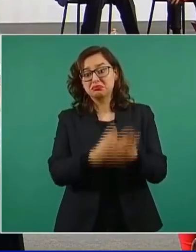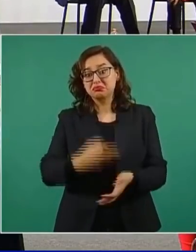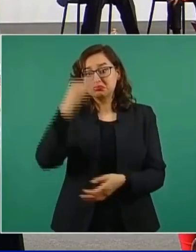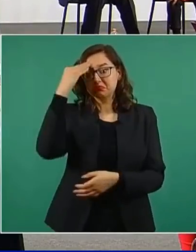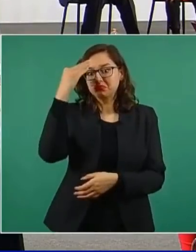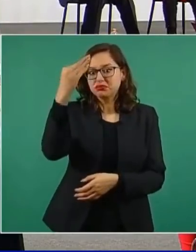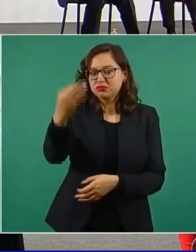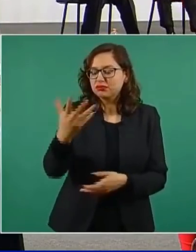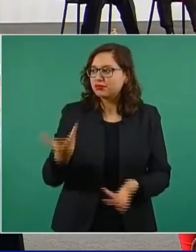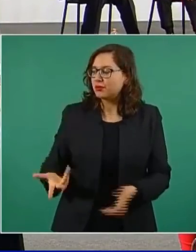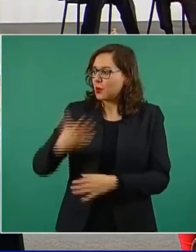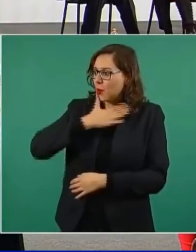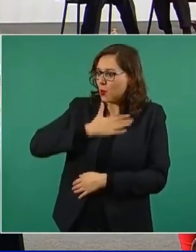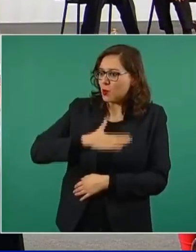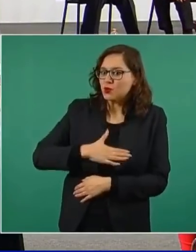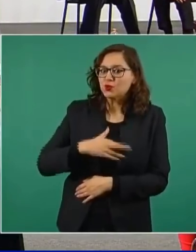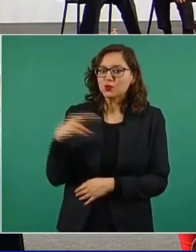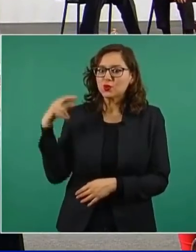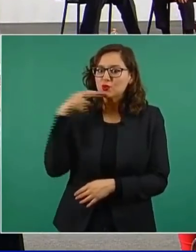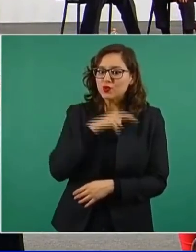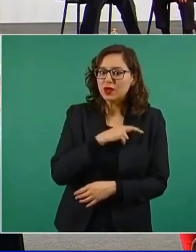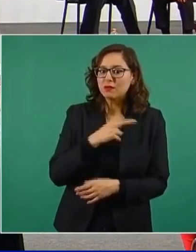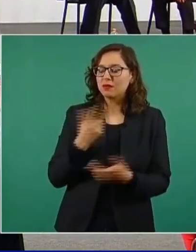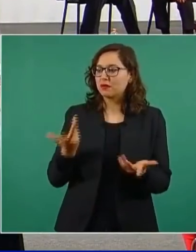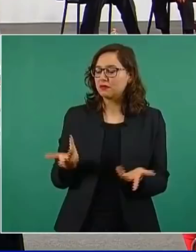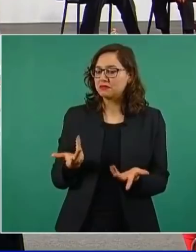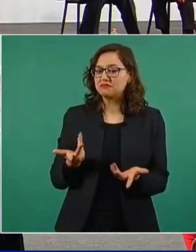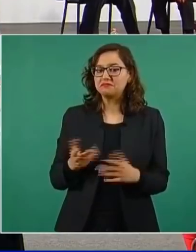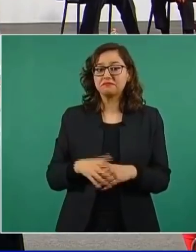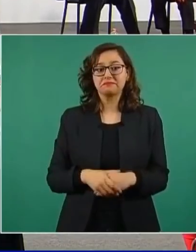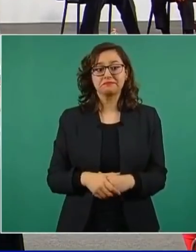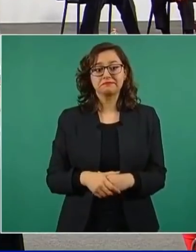expedita? Miren los jueces.